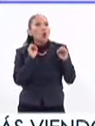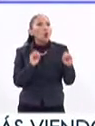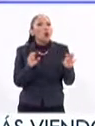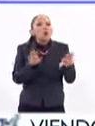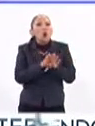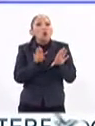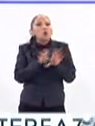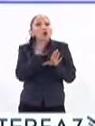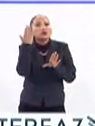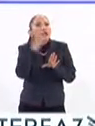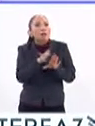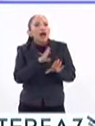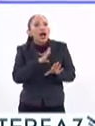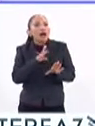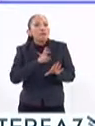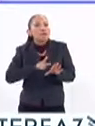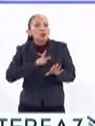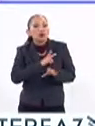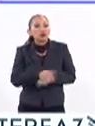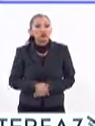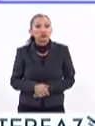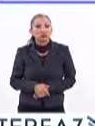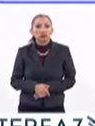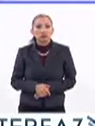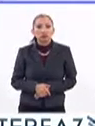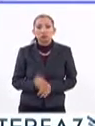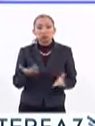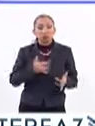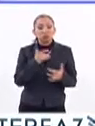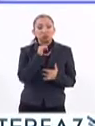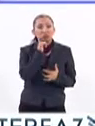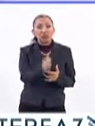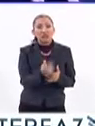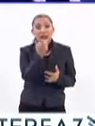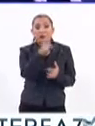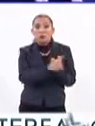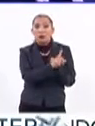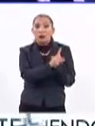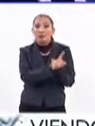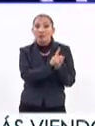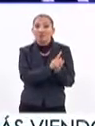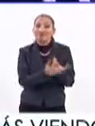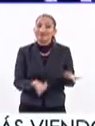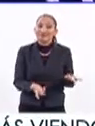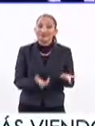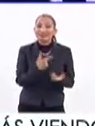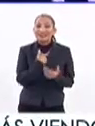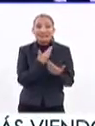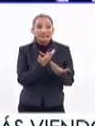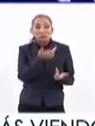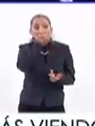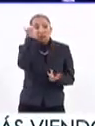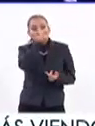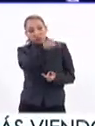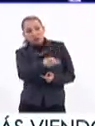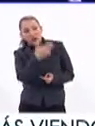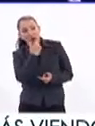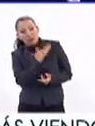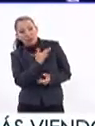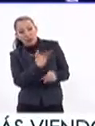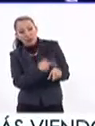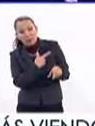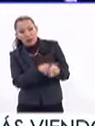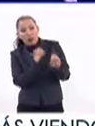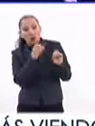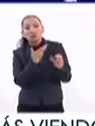o cómo lo percibes? Es imperceptible. Sí, es imperceptible. Ese es el gran problema, de que nadie sabe que lo padece